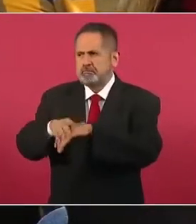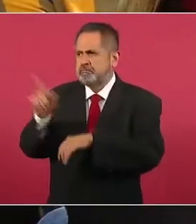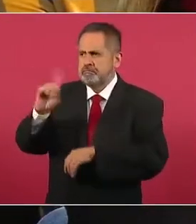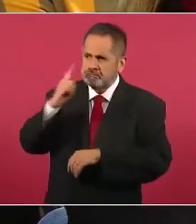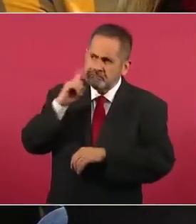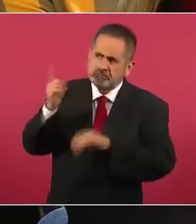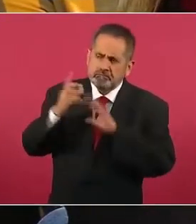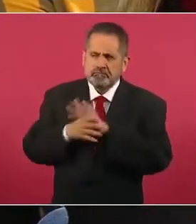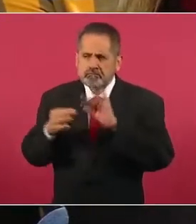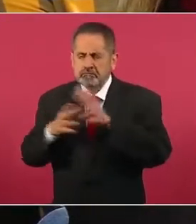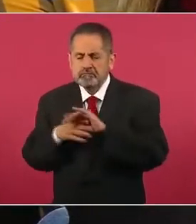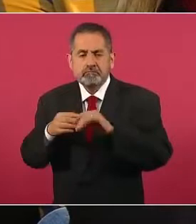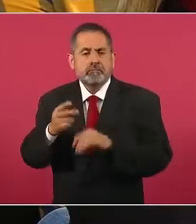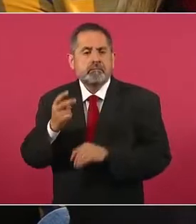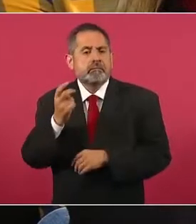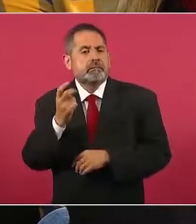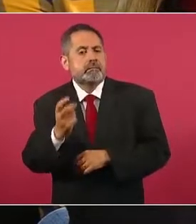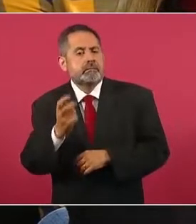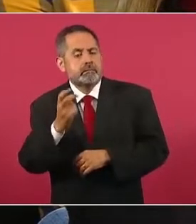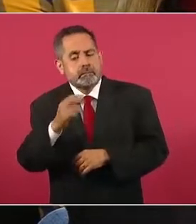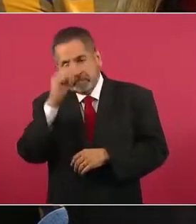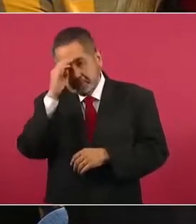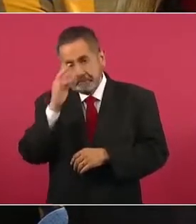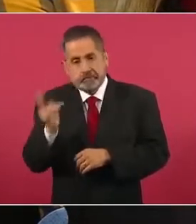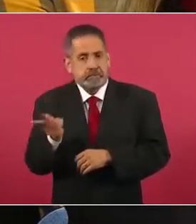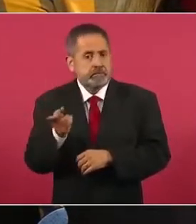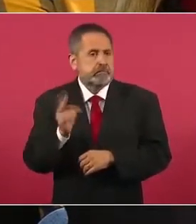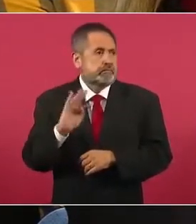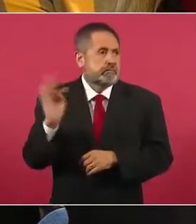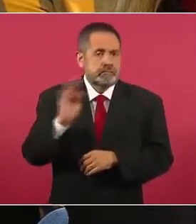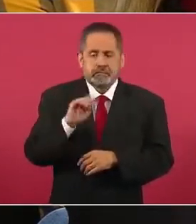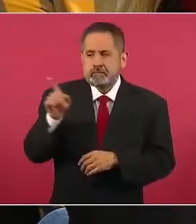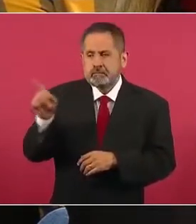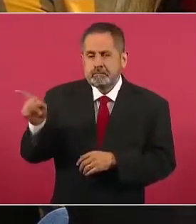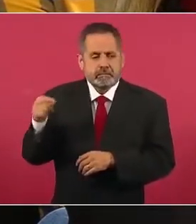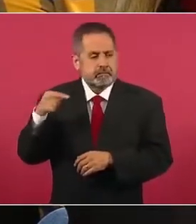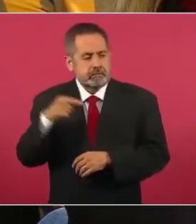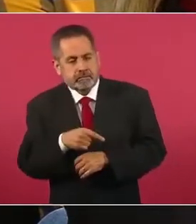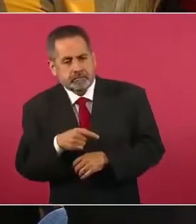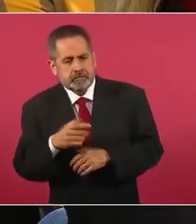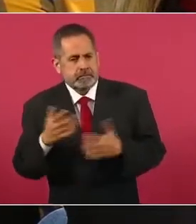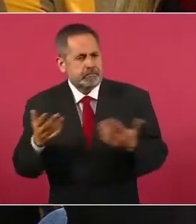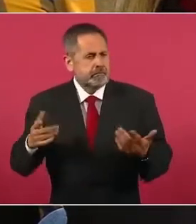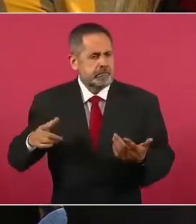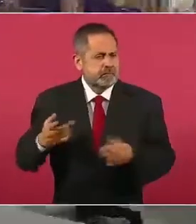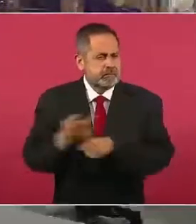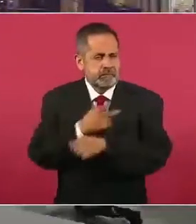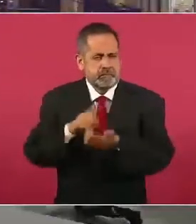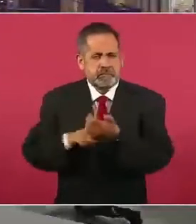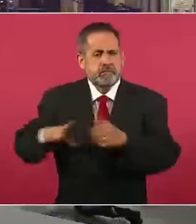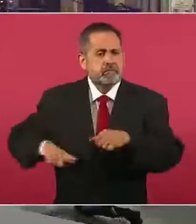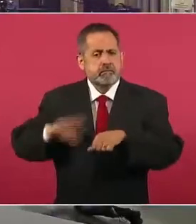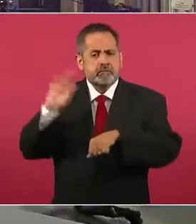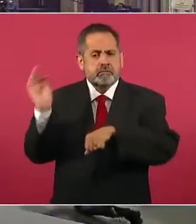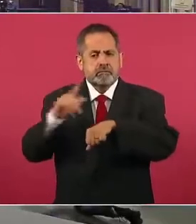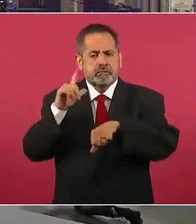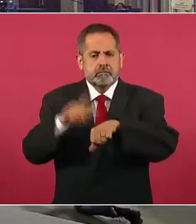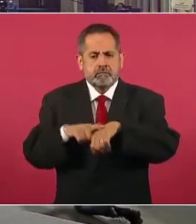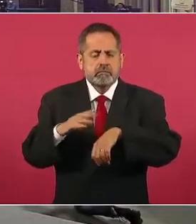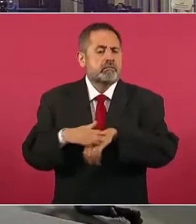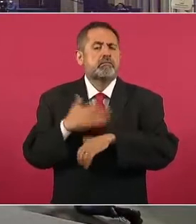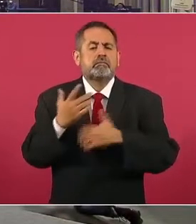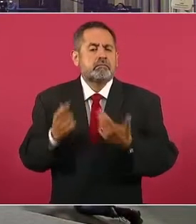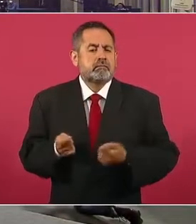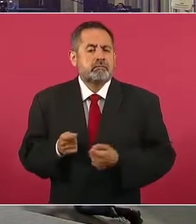no los califica o no los percibe el gobierno federal como un reto